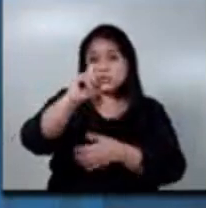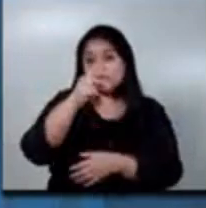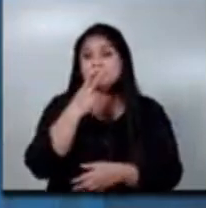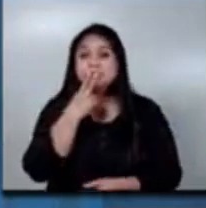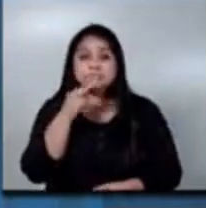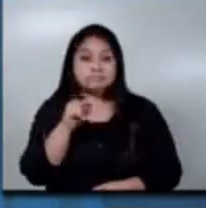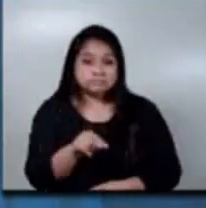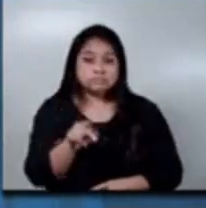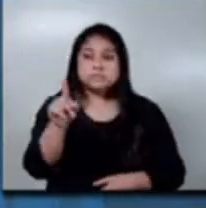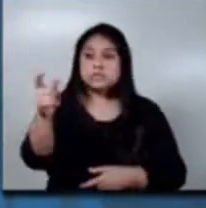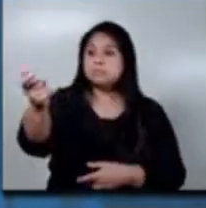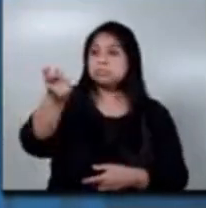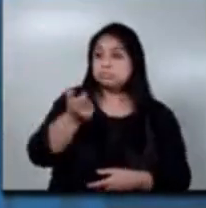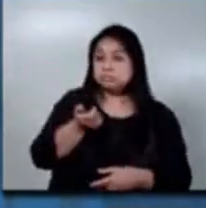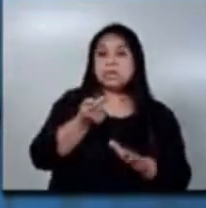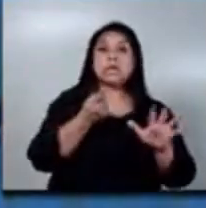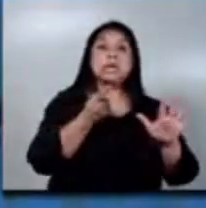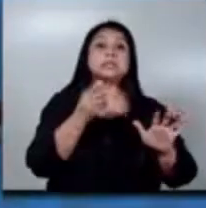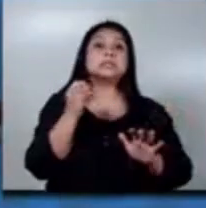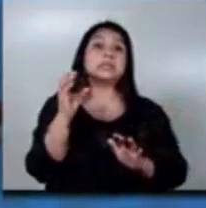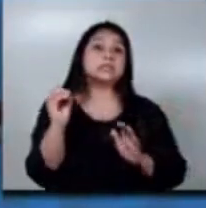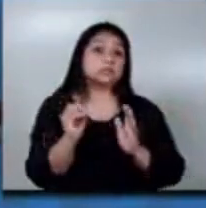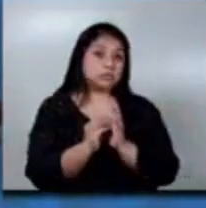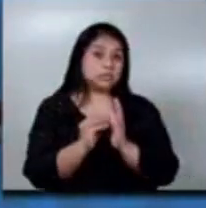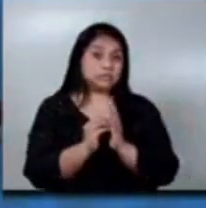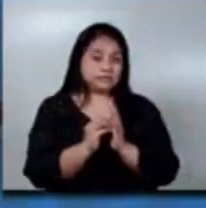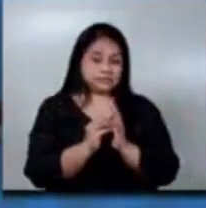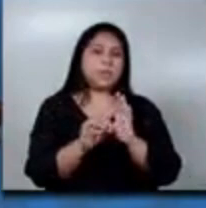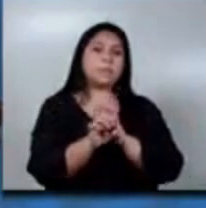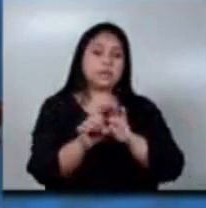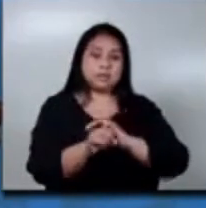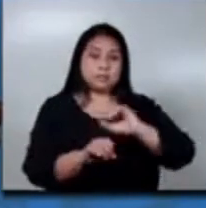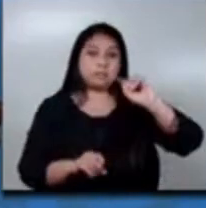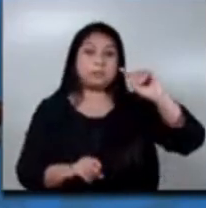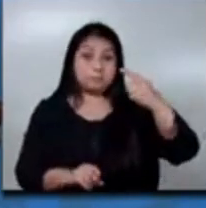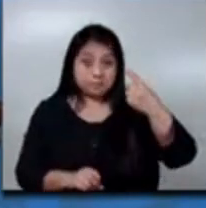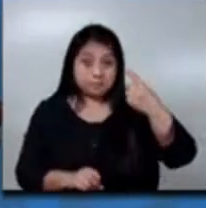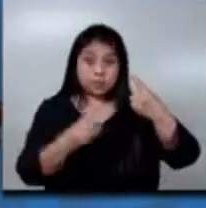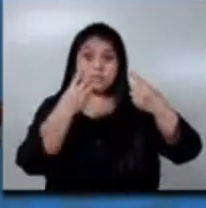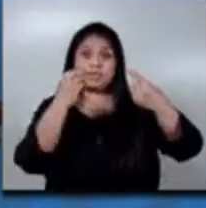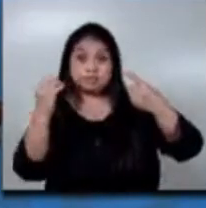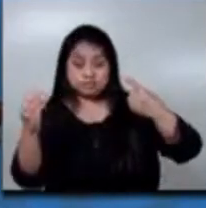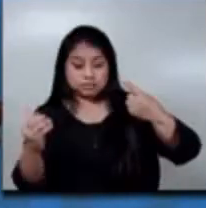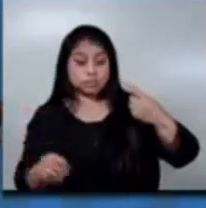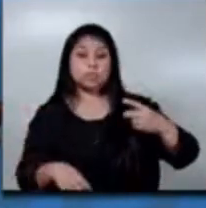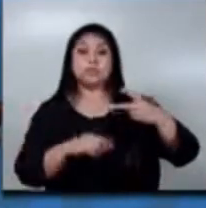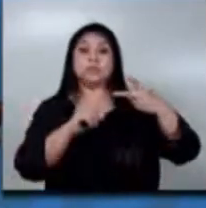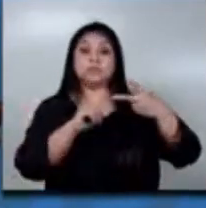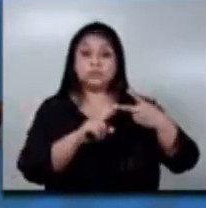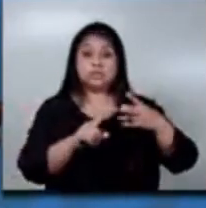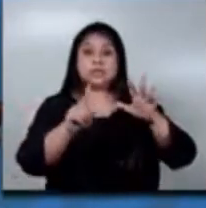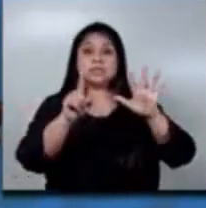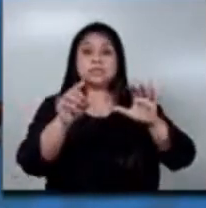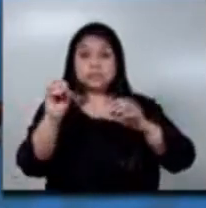y cobrar 600 quetzales. Si sumamos lo que el agricultor ya ha copiado, ya ha cobrado, en total